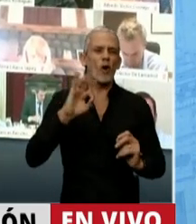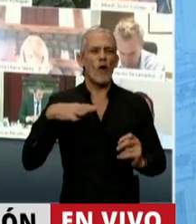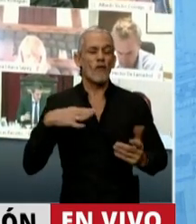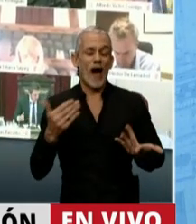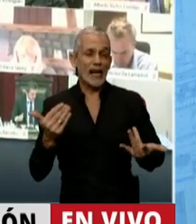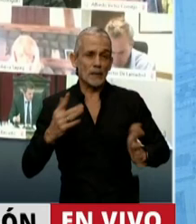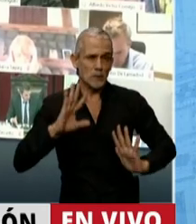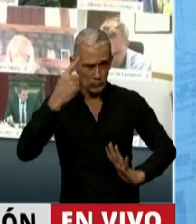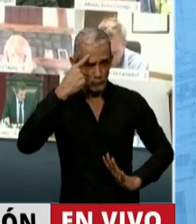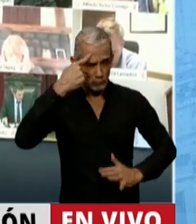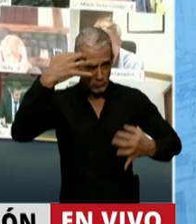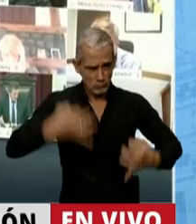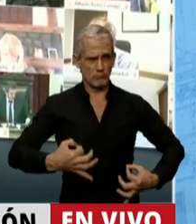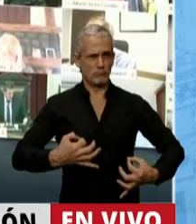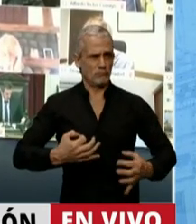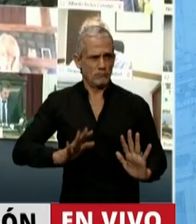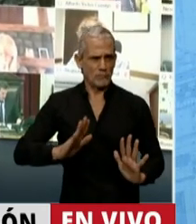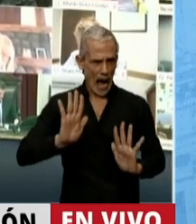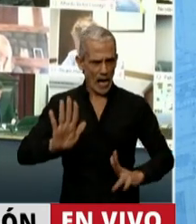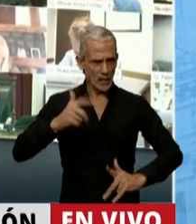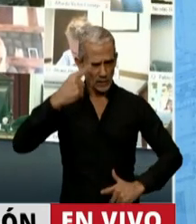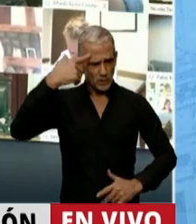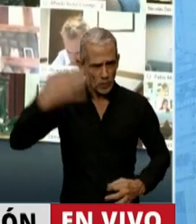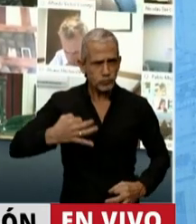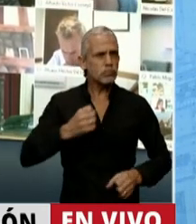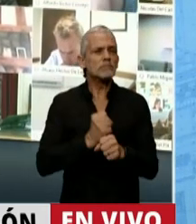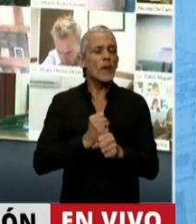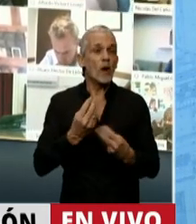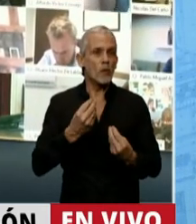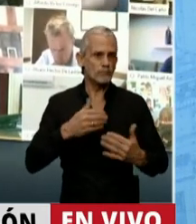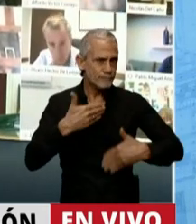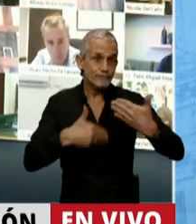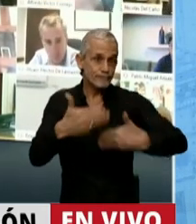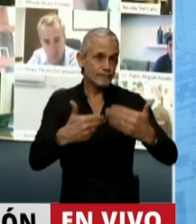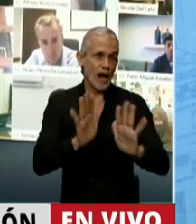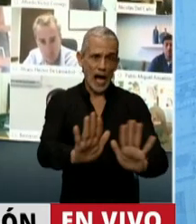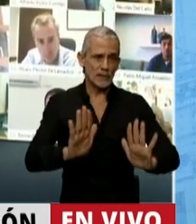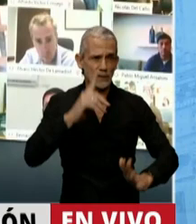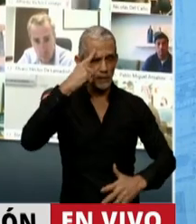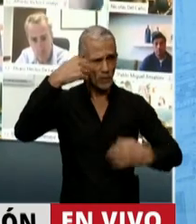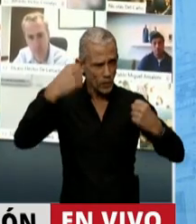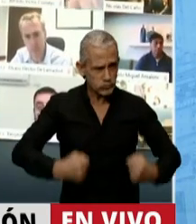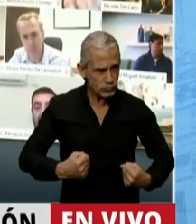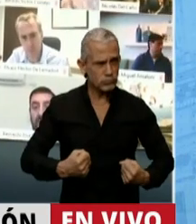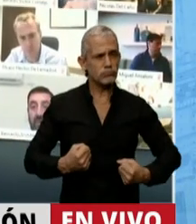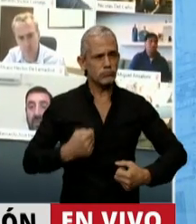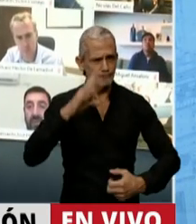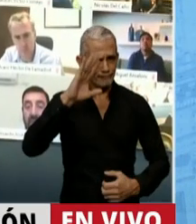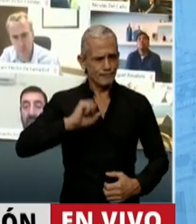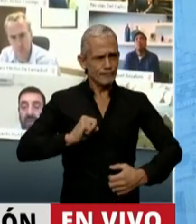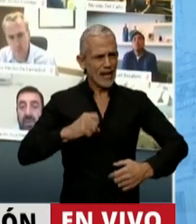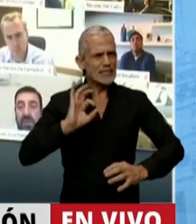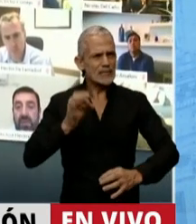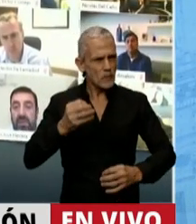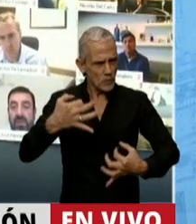convicción. Nuestra convicción es seguir trabajando en esa línea. Nuestra convicción es la de